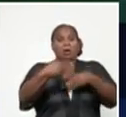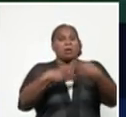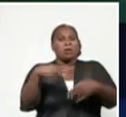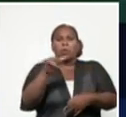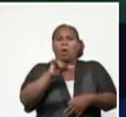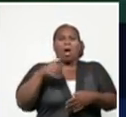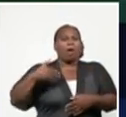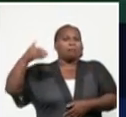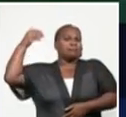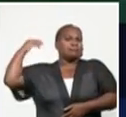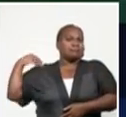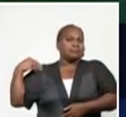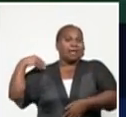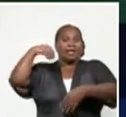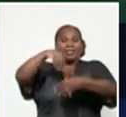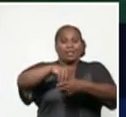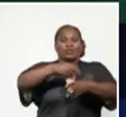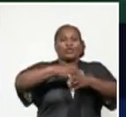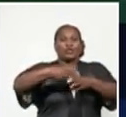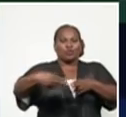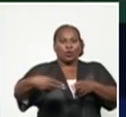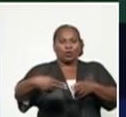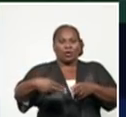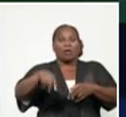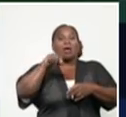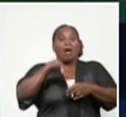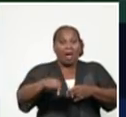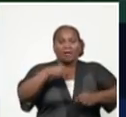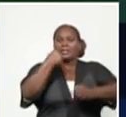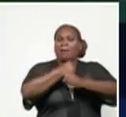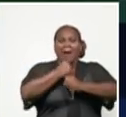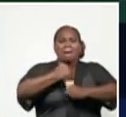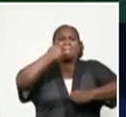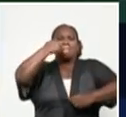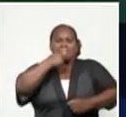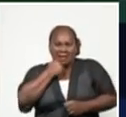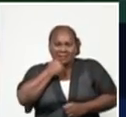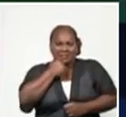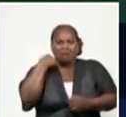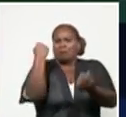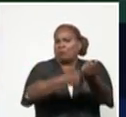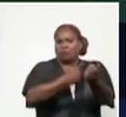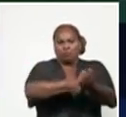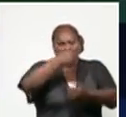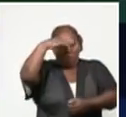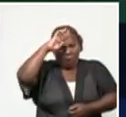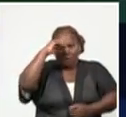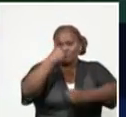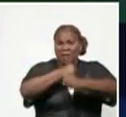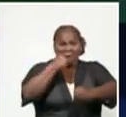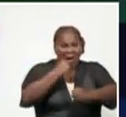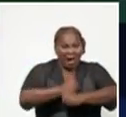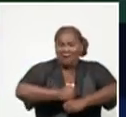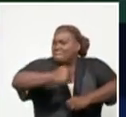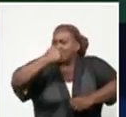en la historia, hay que echar el extra como lo sabemos echar los cubanos. Esa fue una frase que dijo en el entorno de